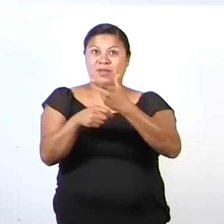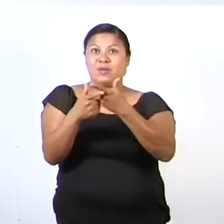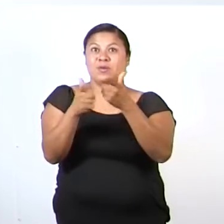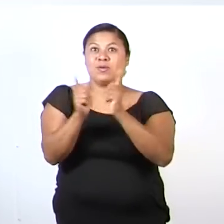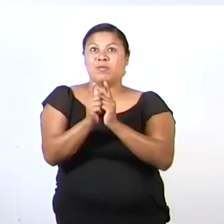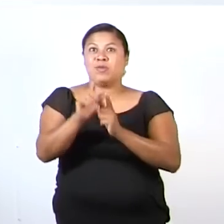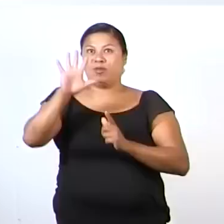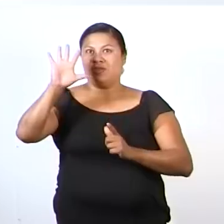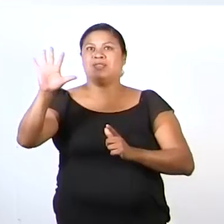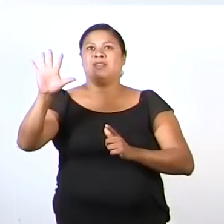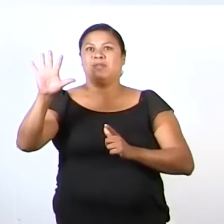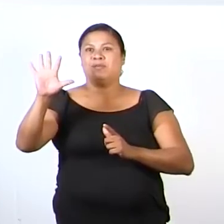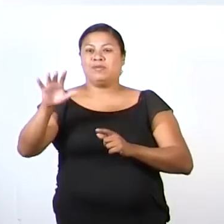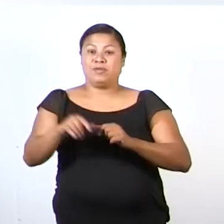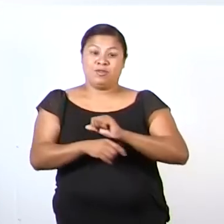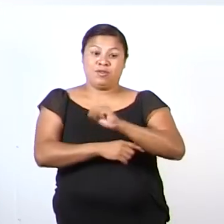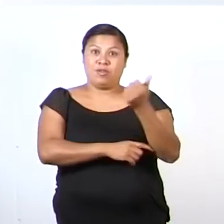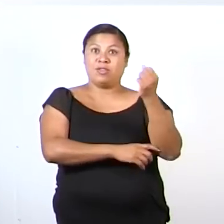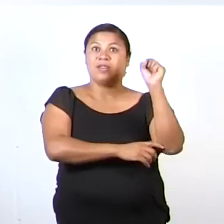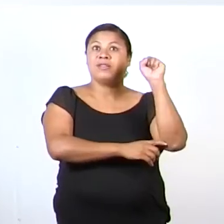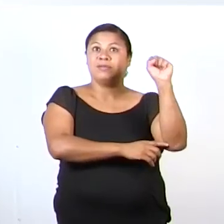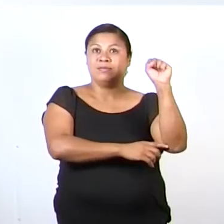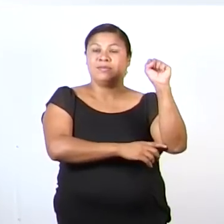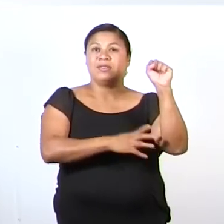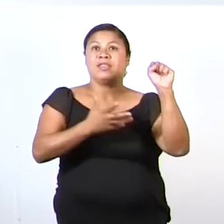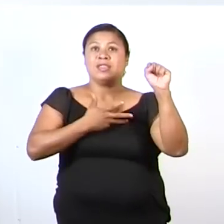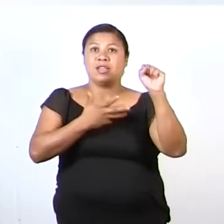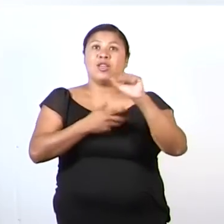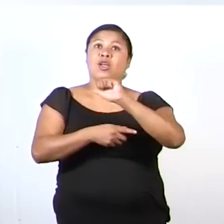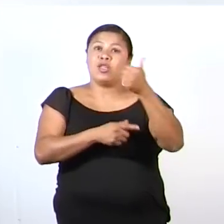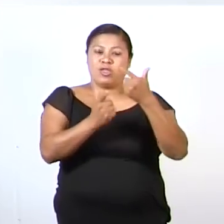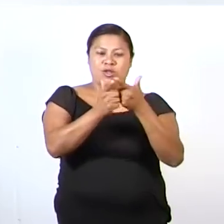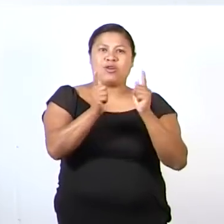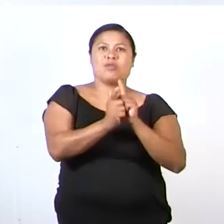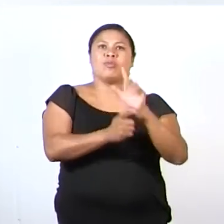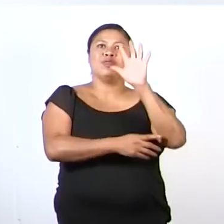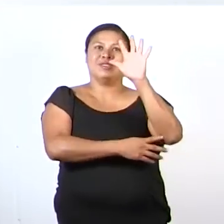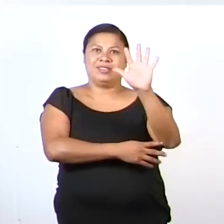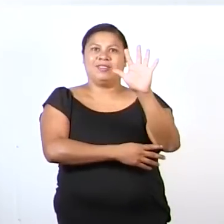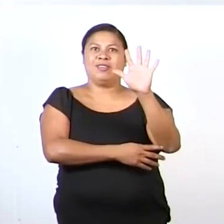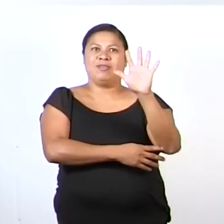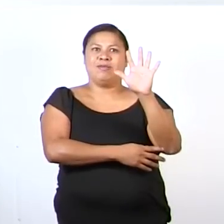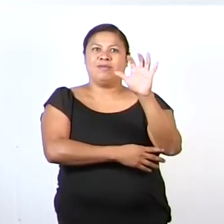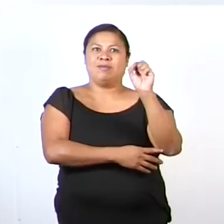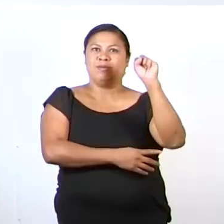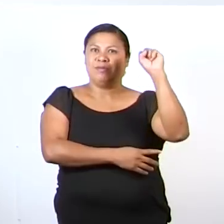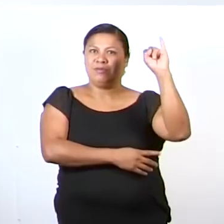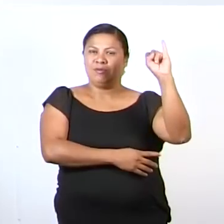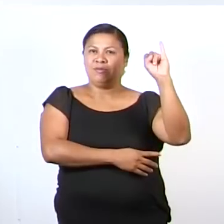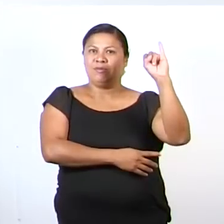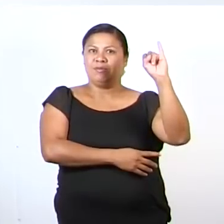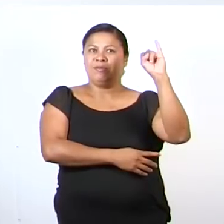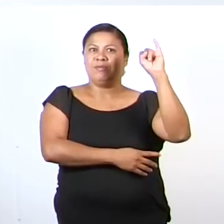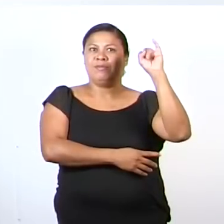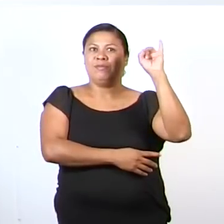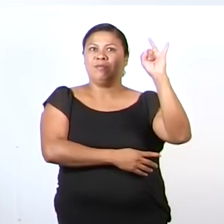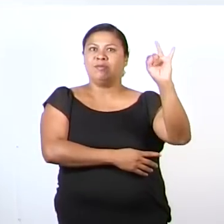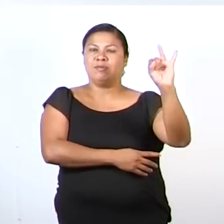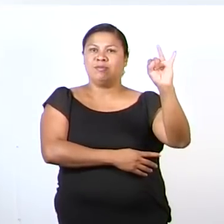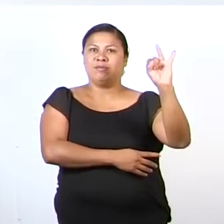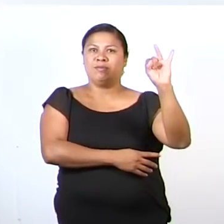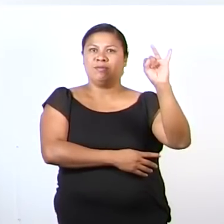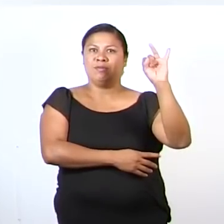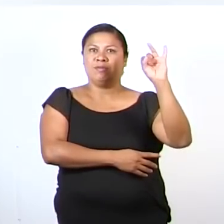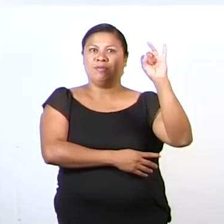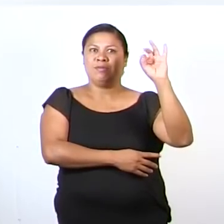cinco elementos. Y en esta otra mano tengo mi otra colección de cinco elementos. Uno, dos,